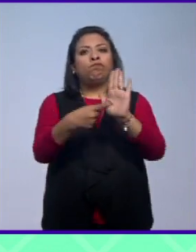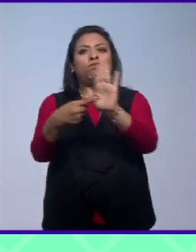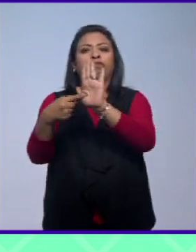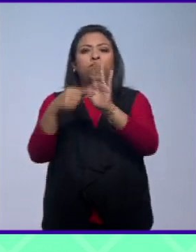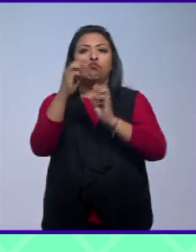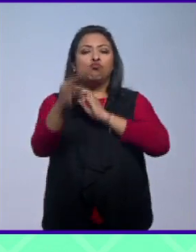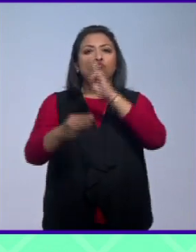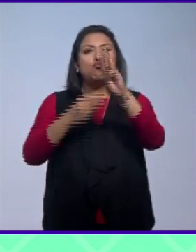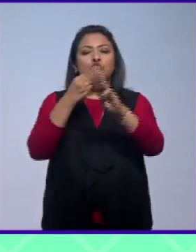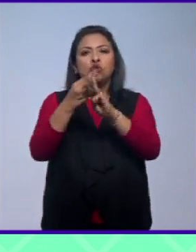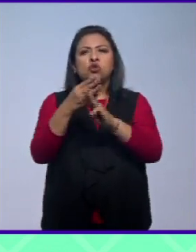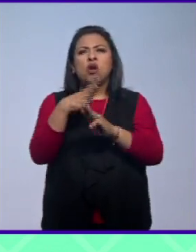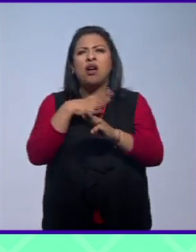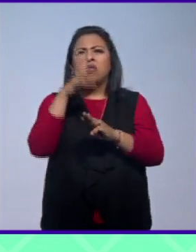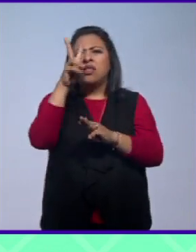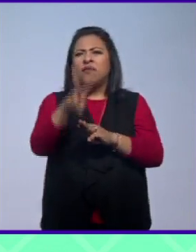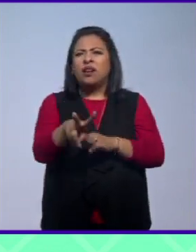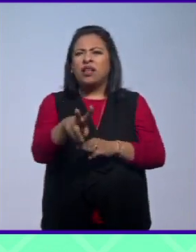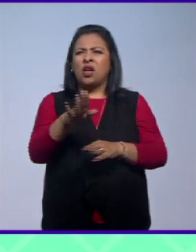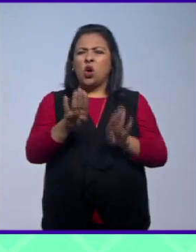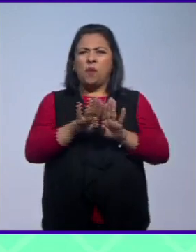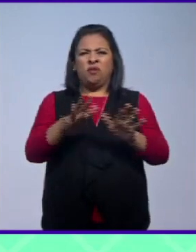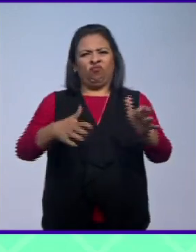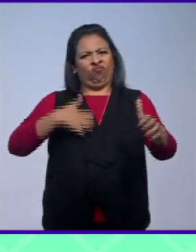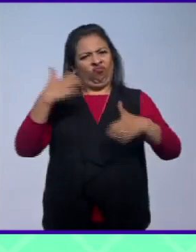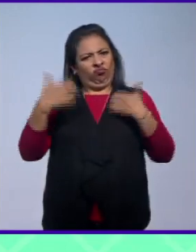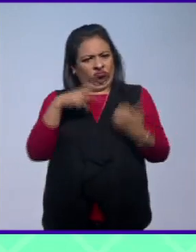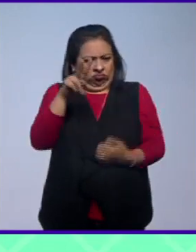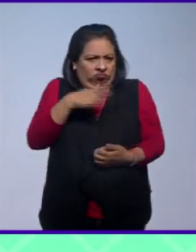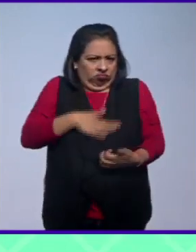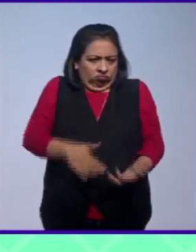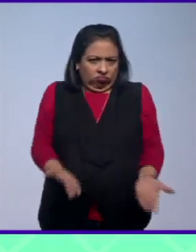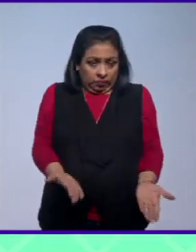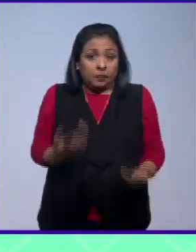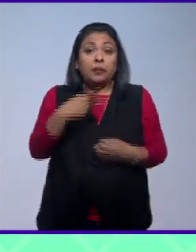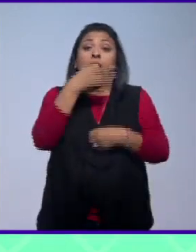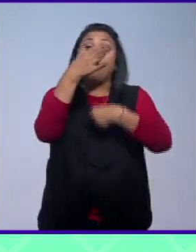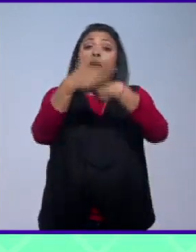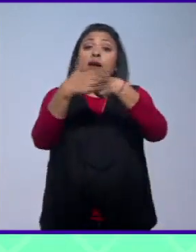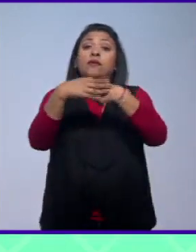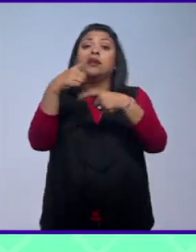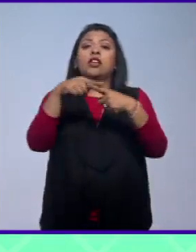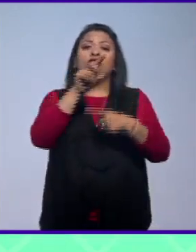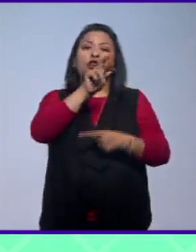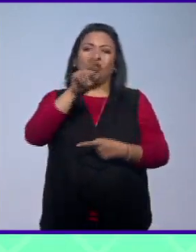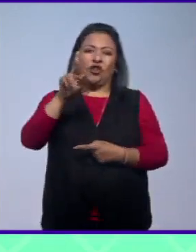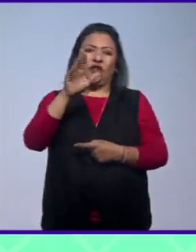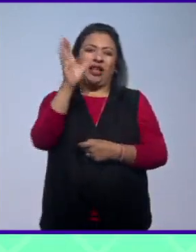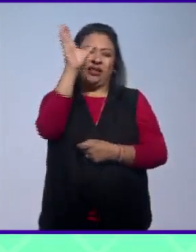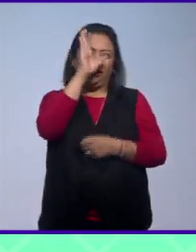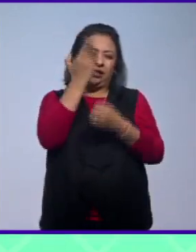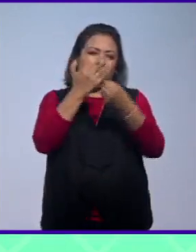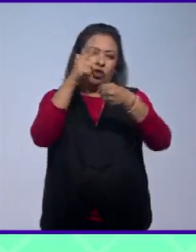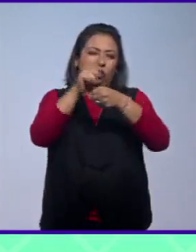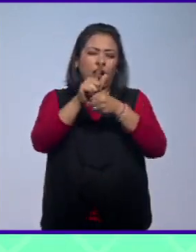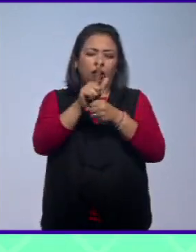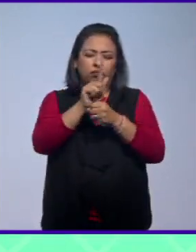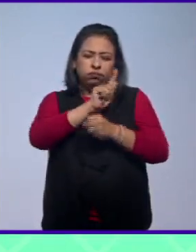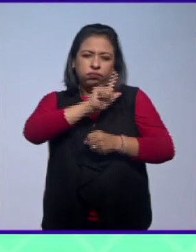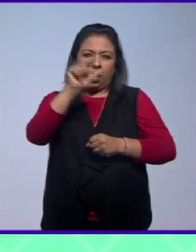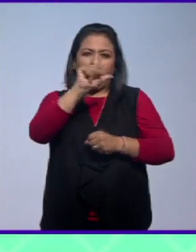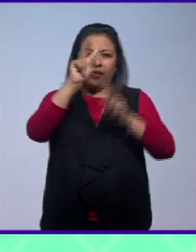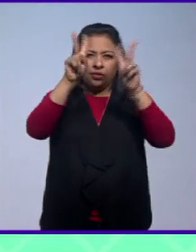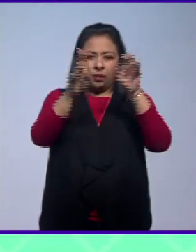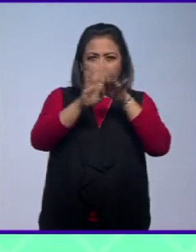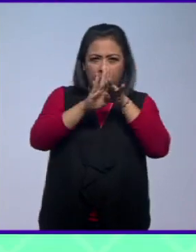mundo provocando olas de justa indignación pero advierte la doctora en ciencias sociales y experta en el tema de